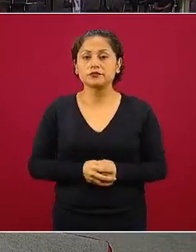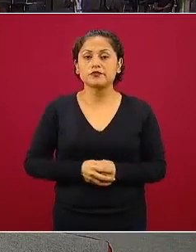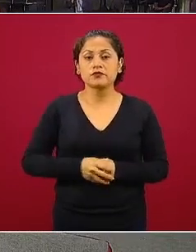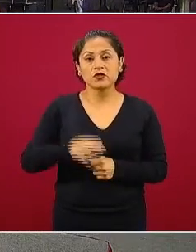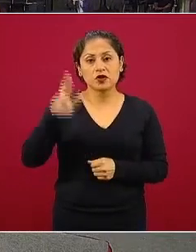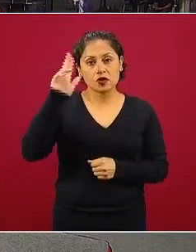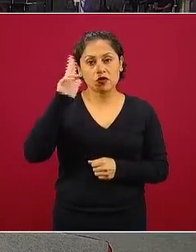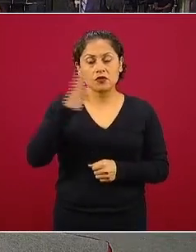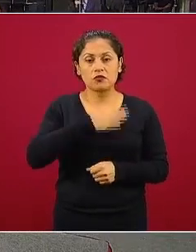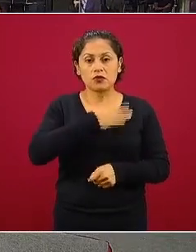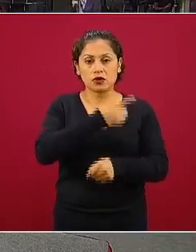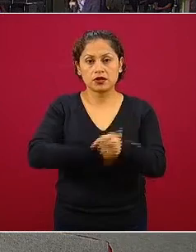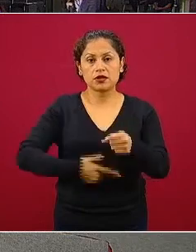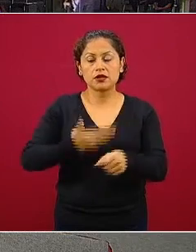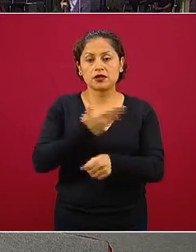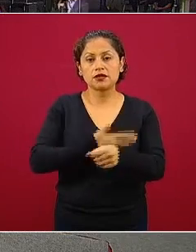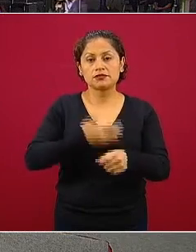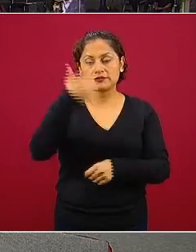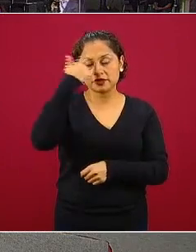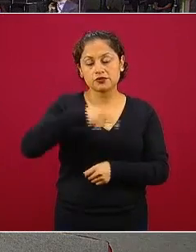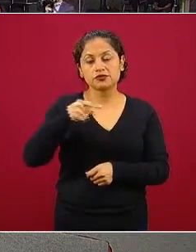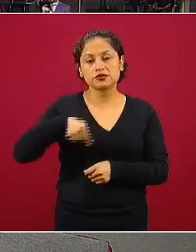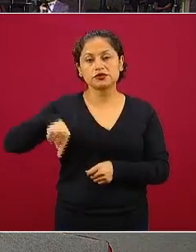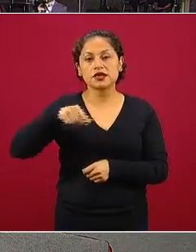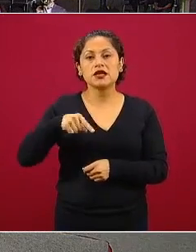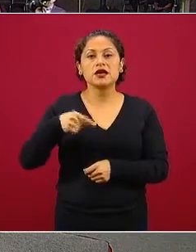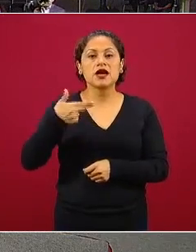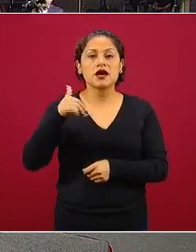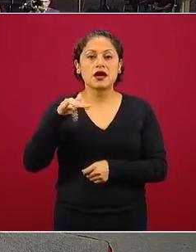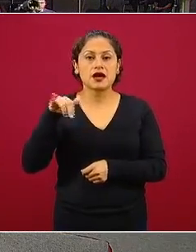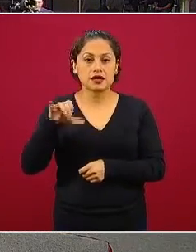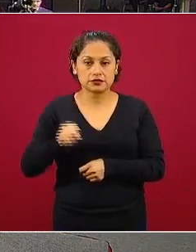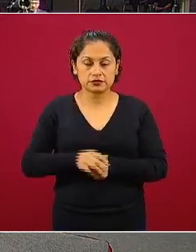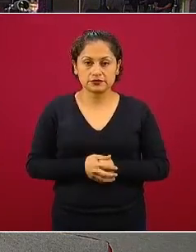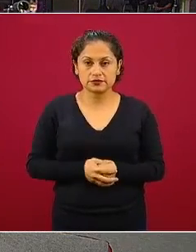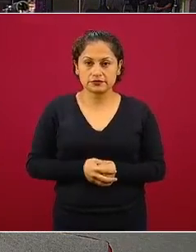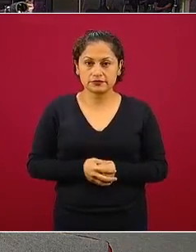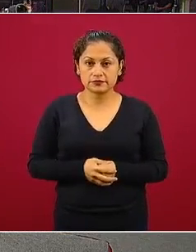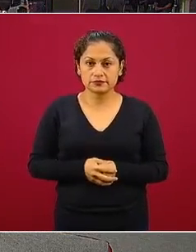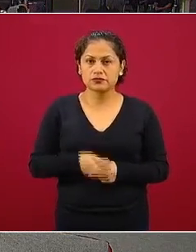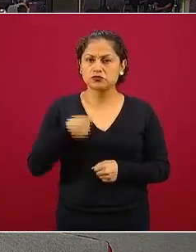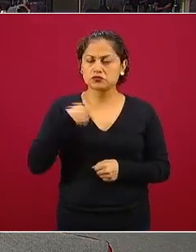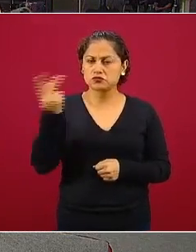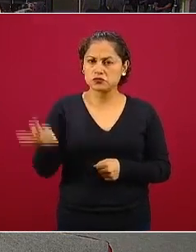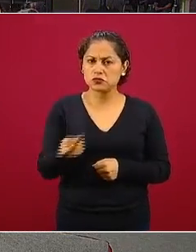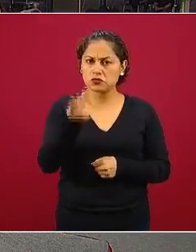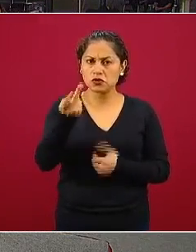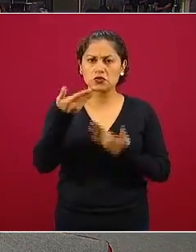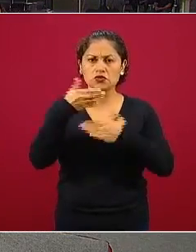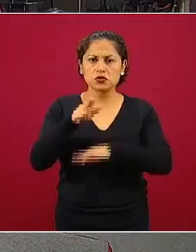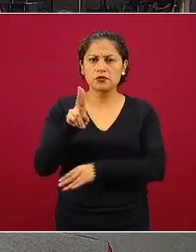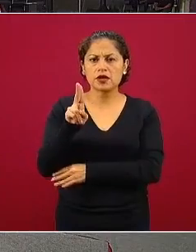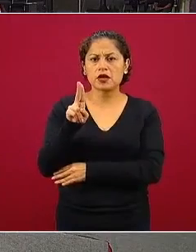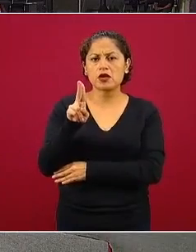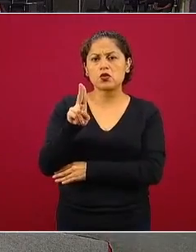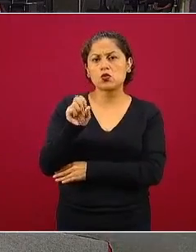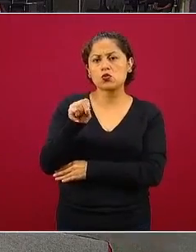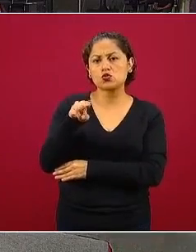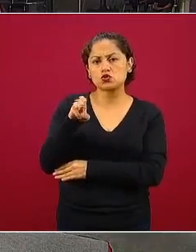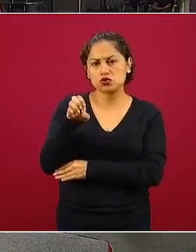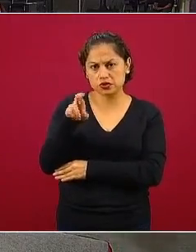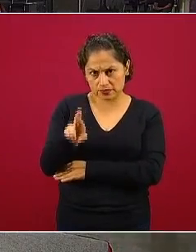azar zeta mejor noticias gurú político y zócalo virtual preguntarle doctor muy puntualmente de las USMER perdón